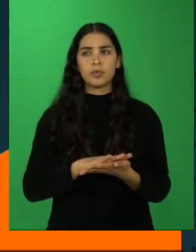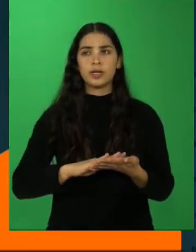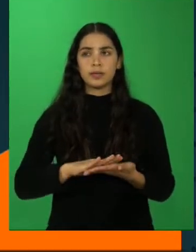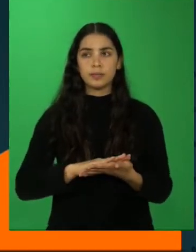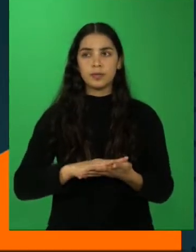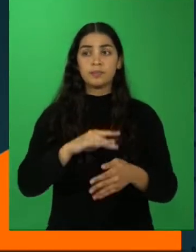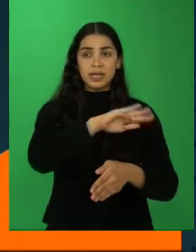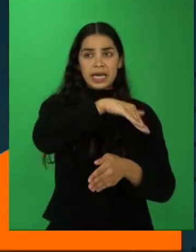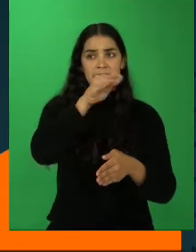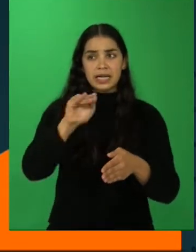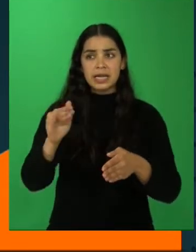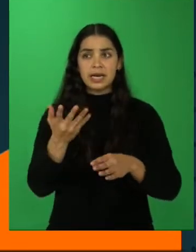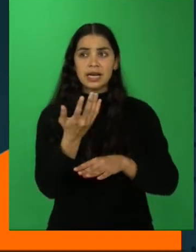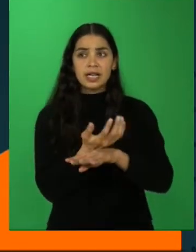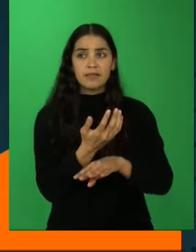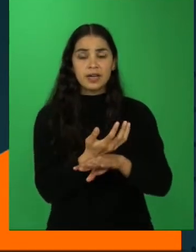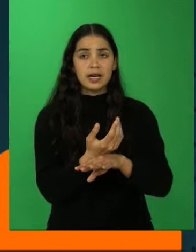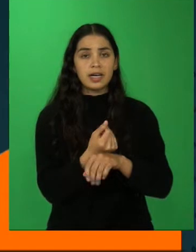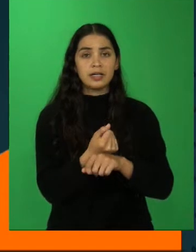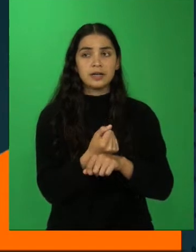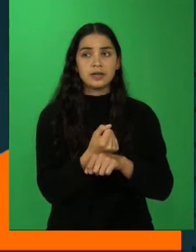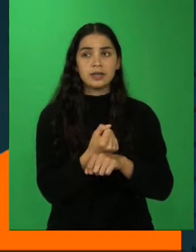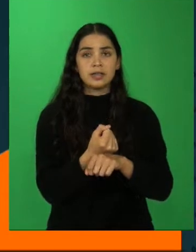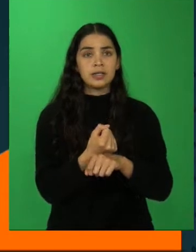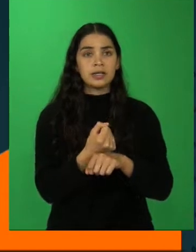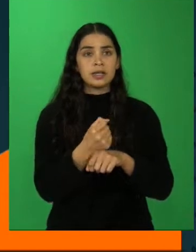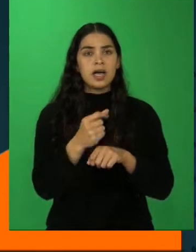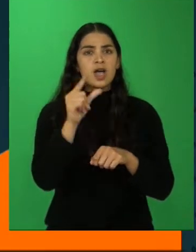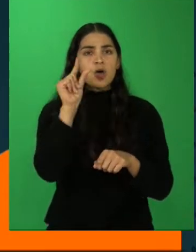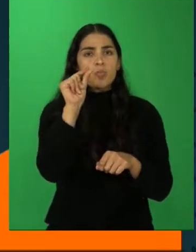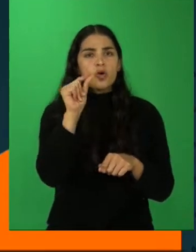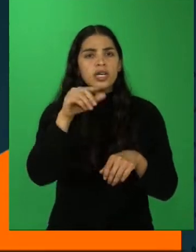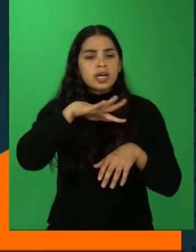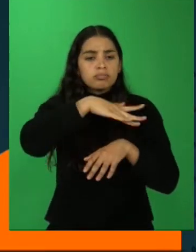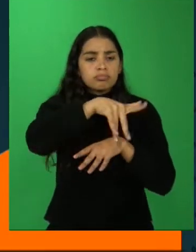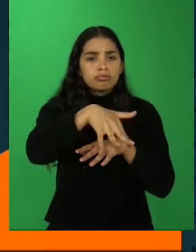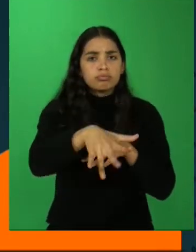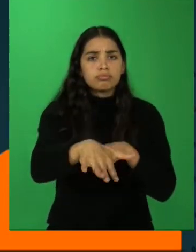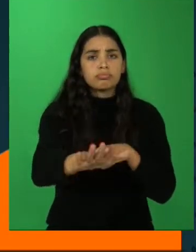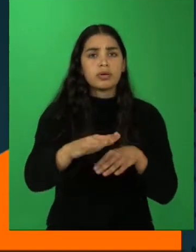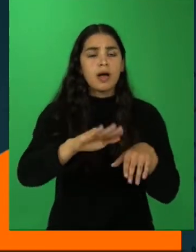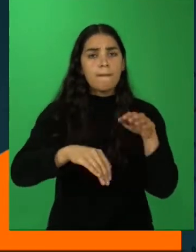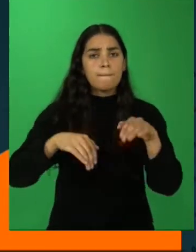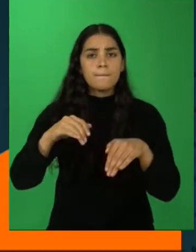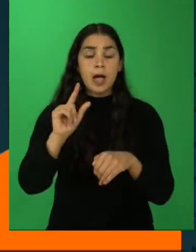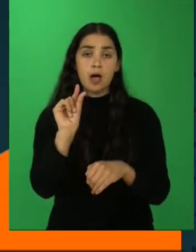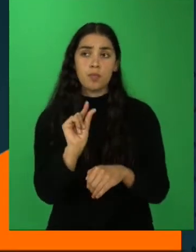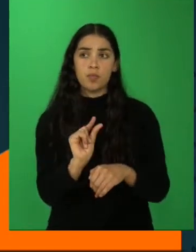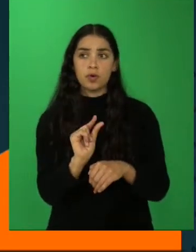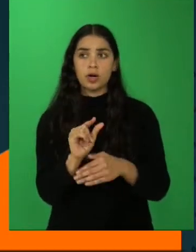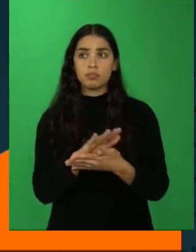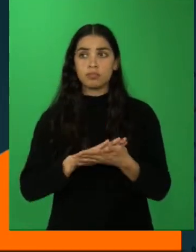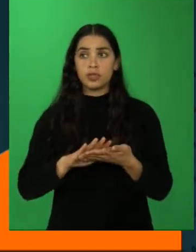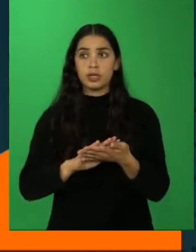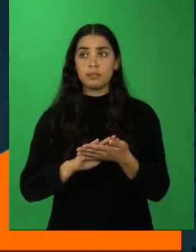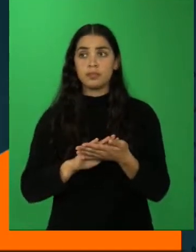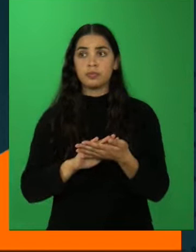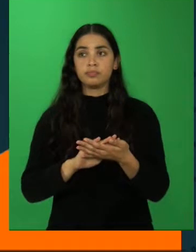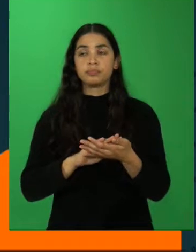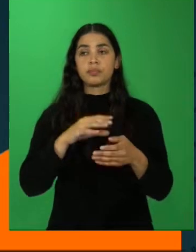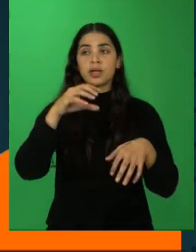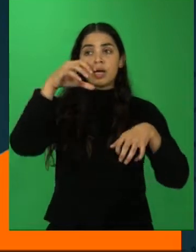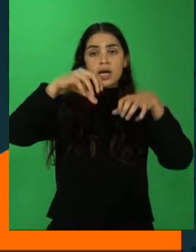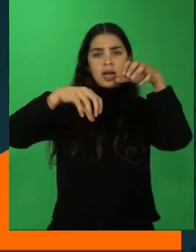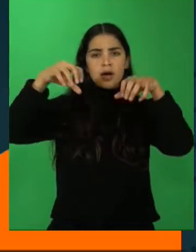en las cuales existen muy pocas playas. La cordillera de la costa, que es un cordón montañoso